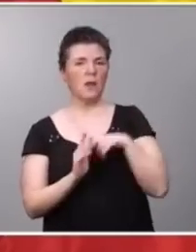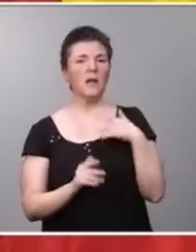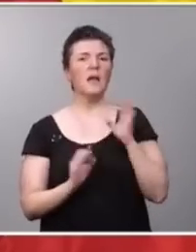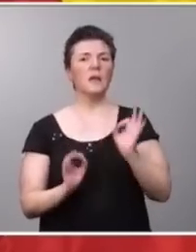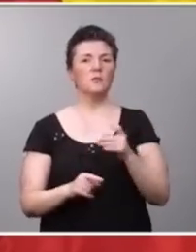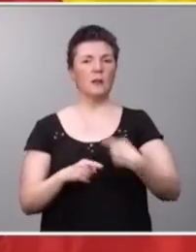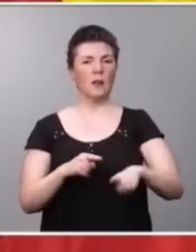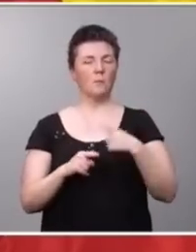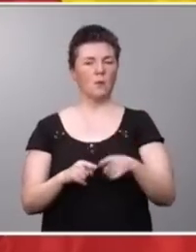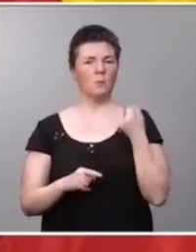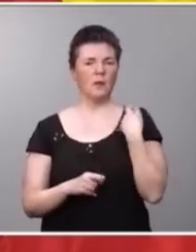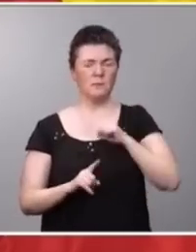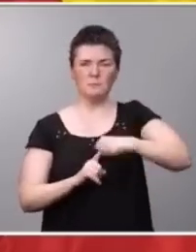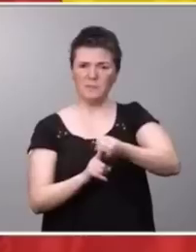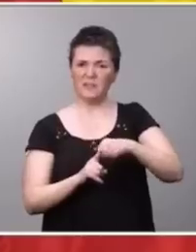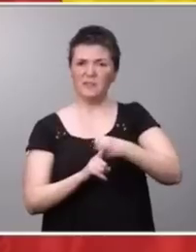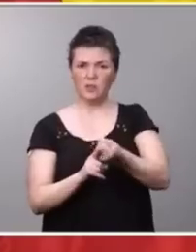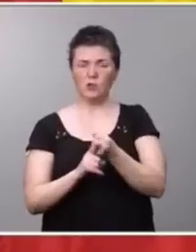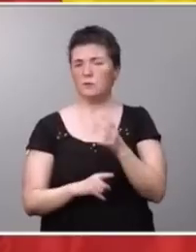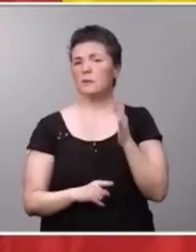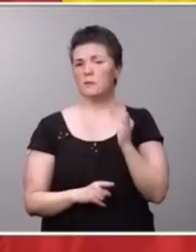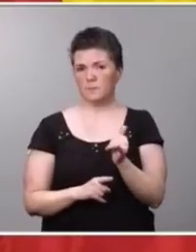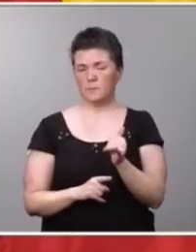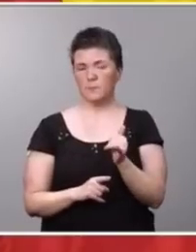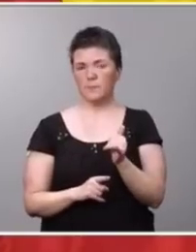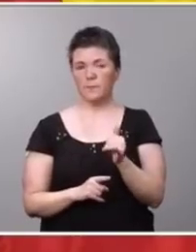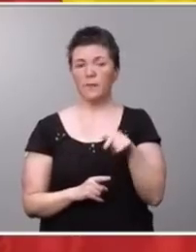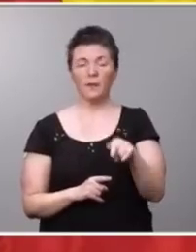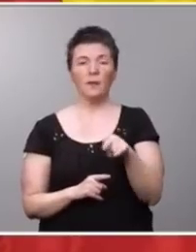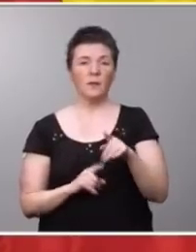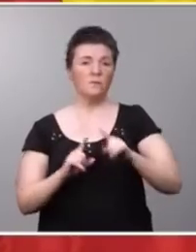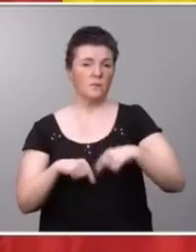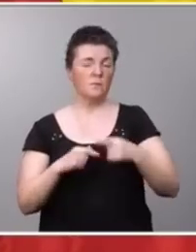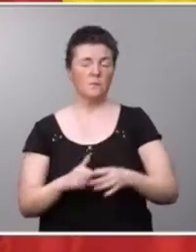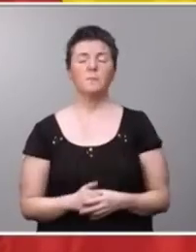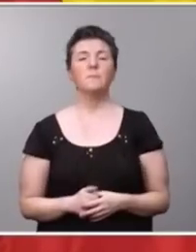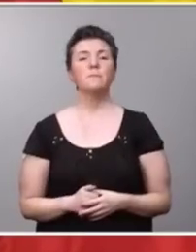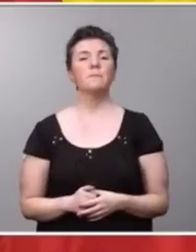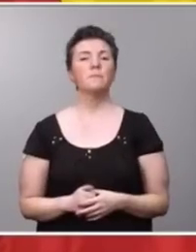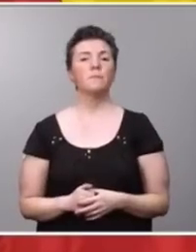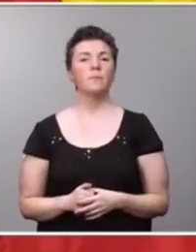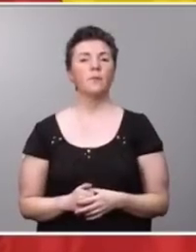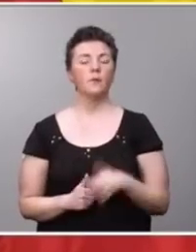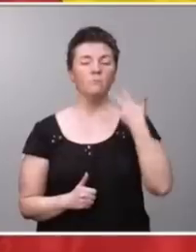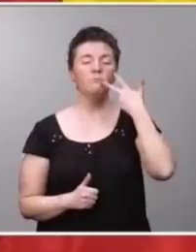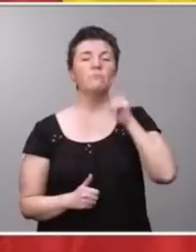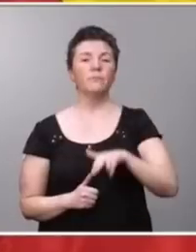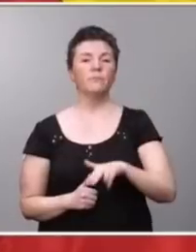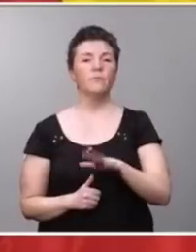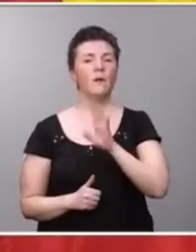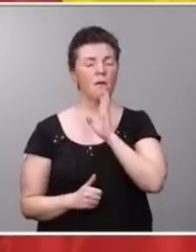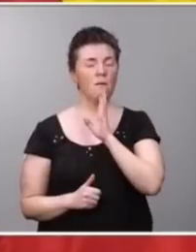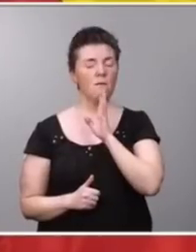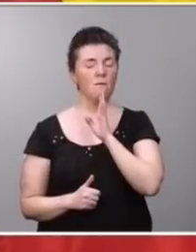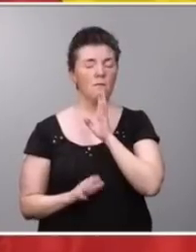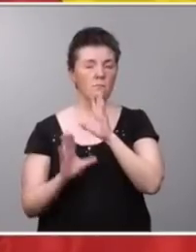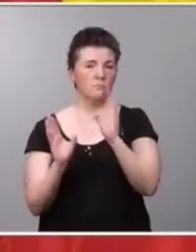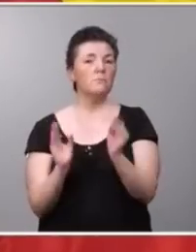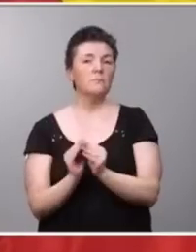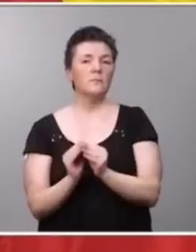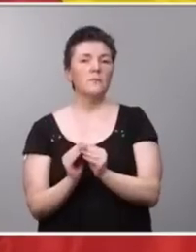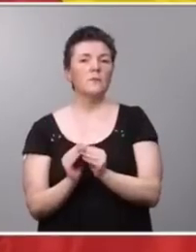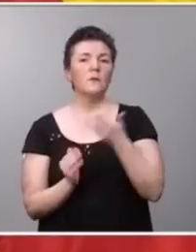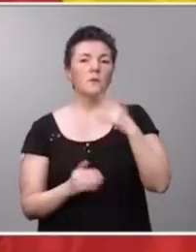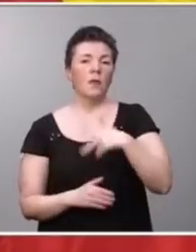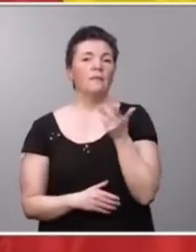mayor presión que reciben estas familias. Y reconocemos, como les decía, definitiva, derechos